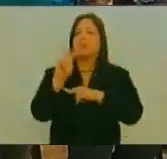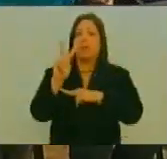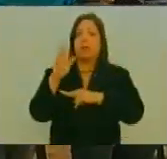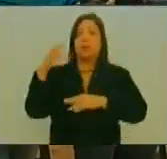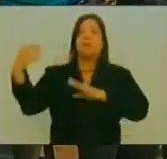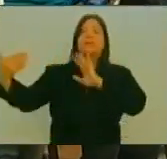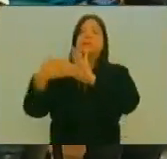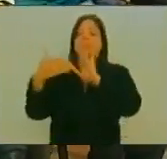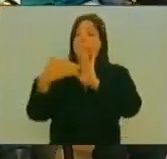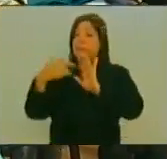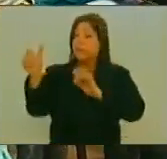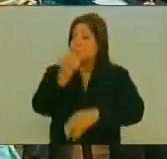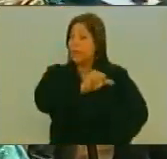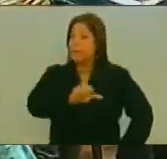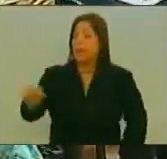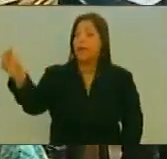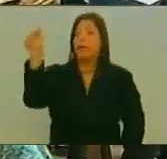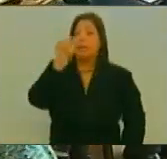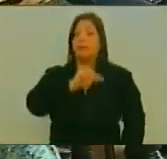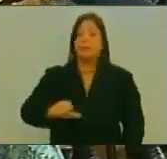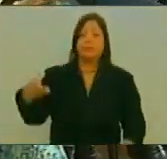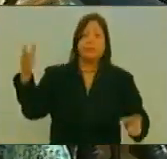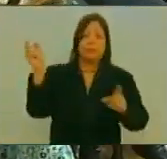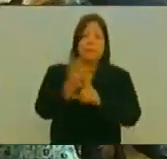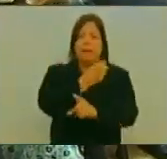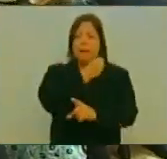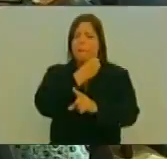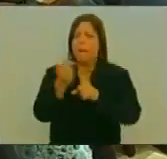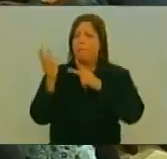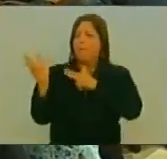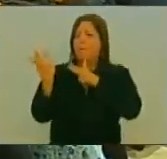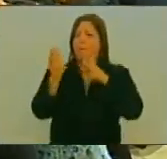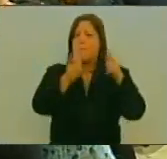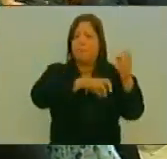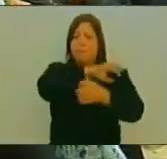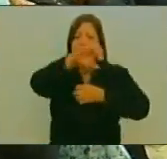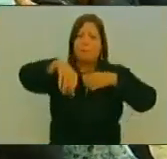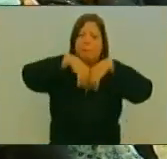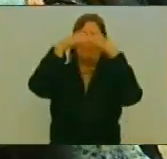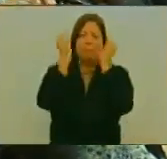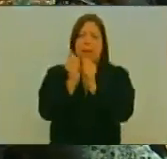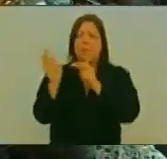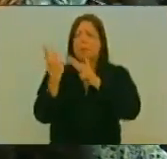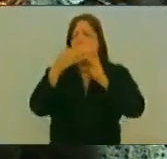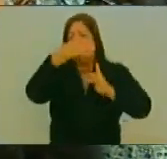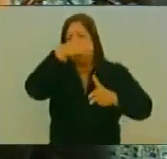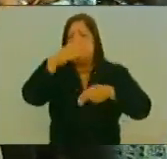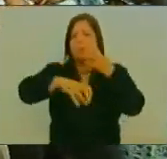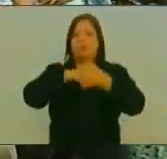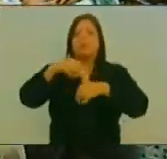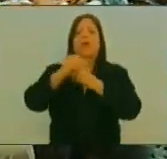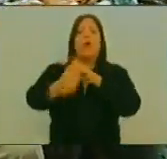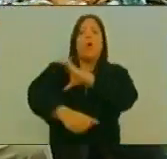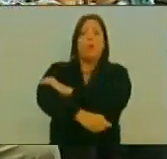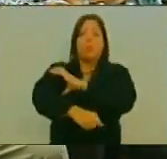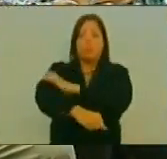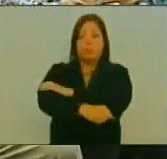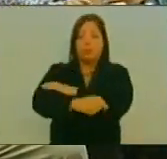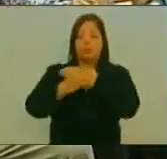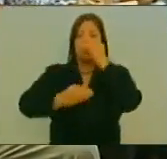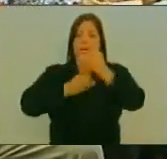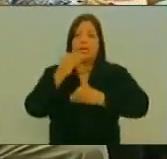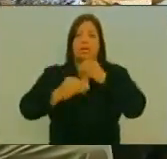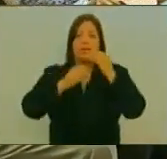Varias Semanas De Intensos Actos Violentos Terroristas Organizados Por La